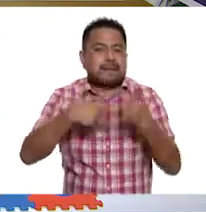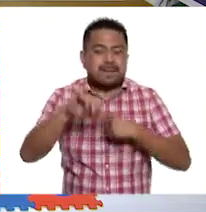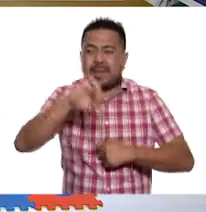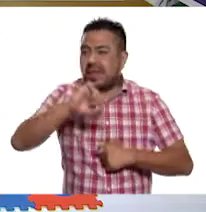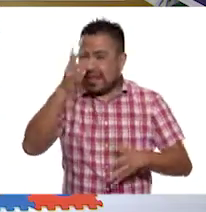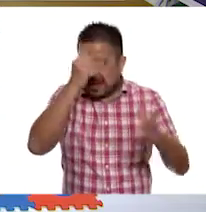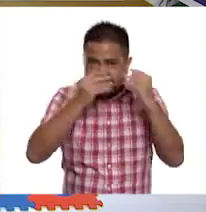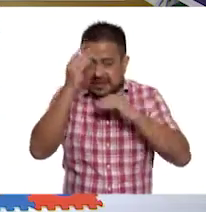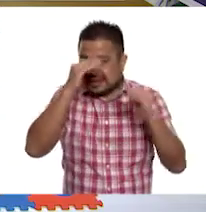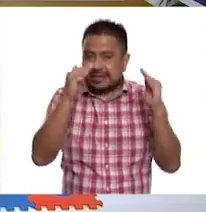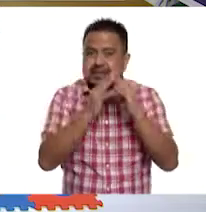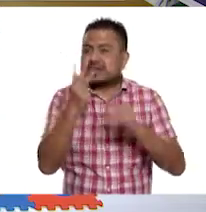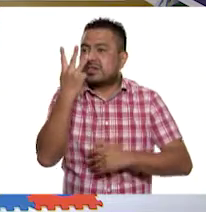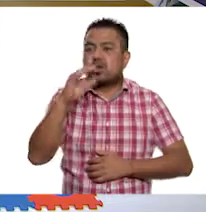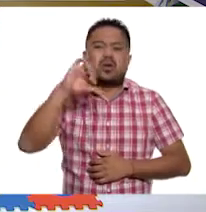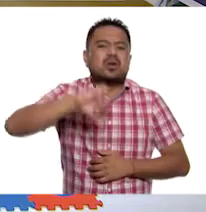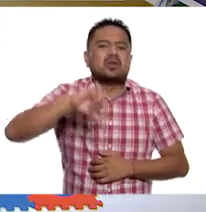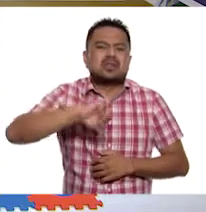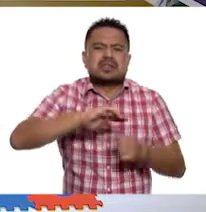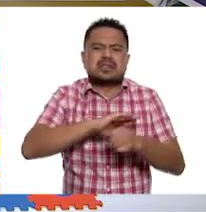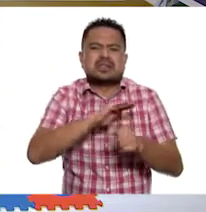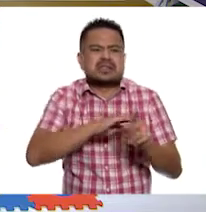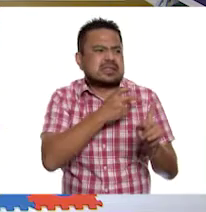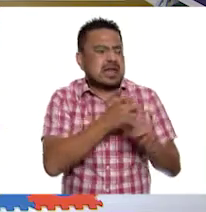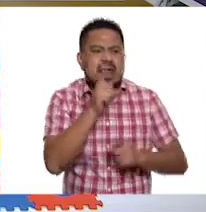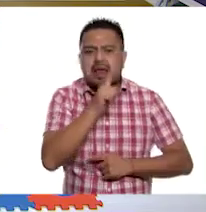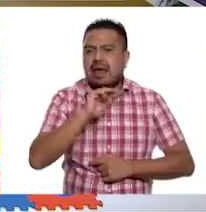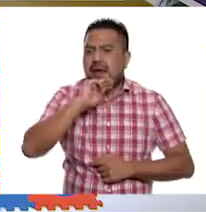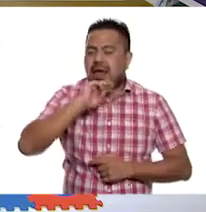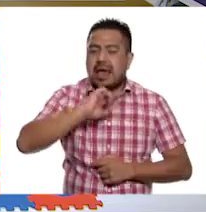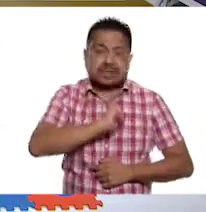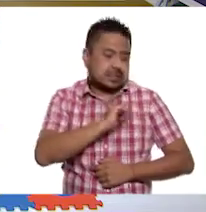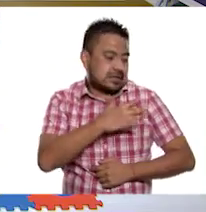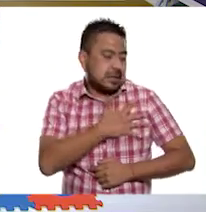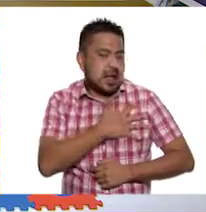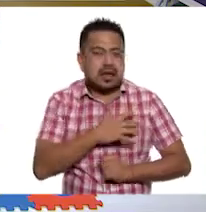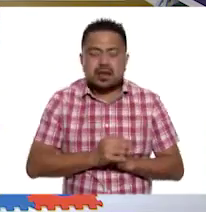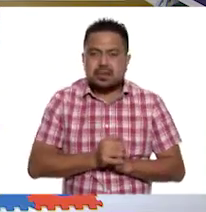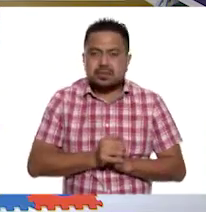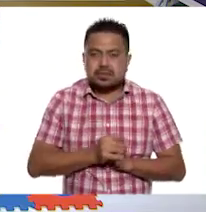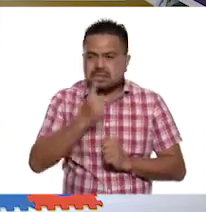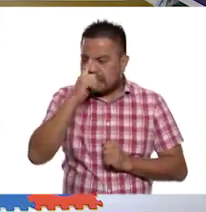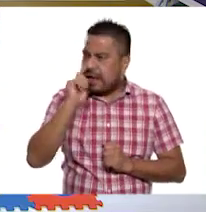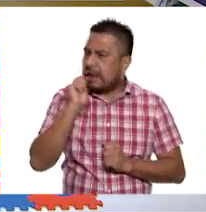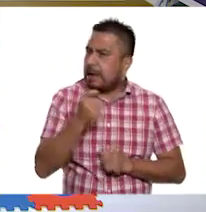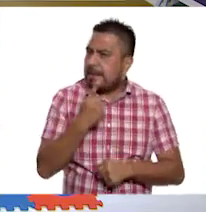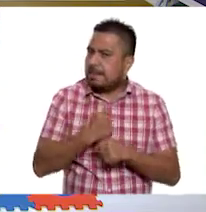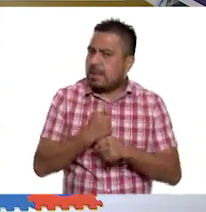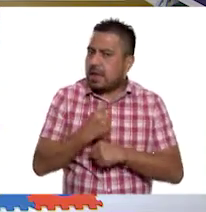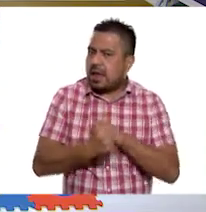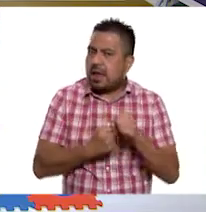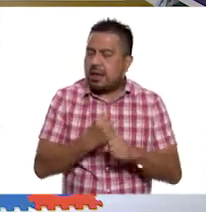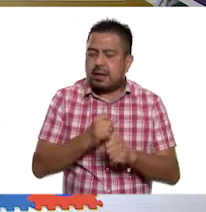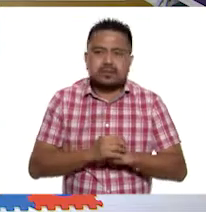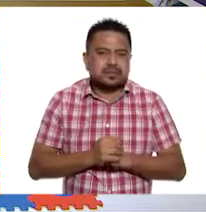a Aprenden Casa 3. Esta es la asignatura de Lengua Materna Español para Primer Grado.